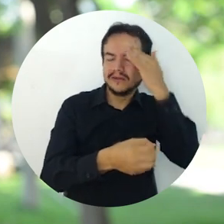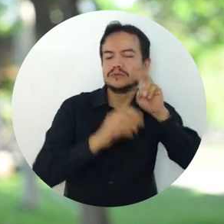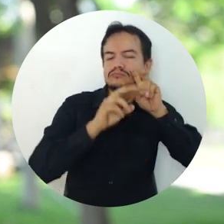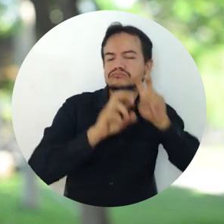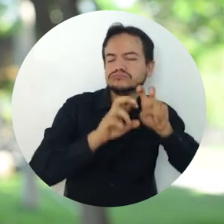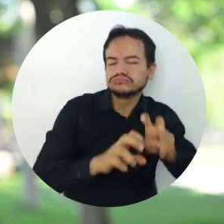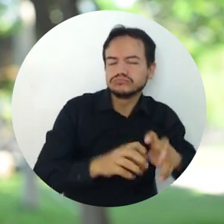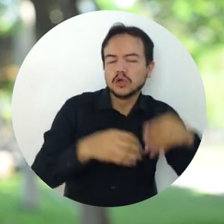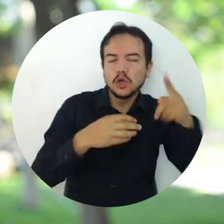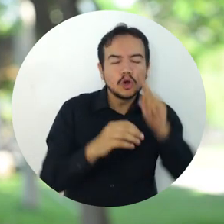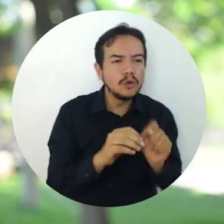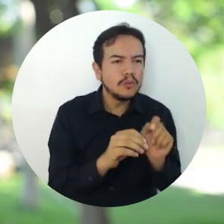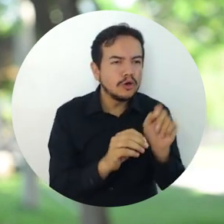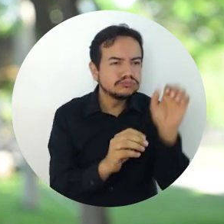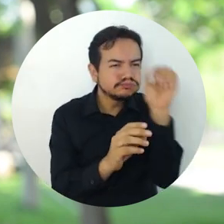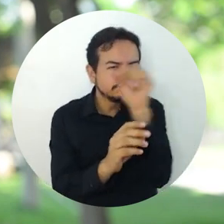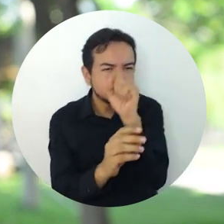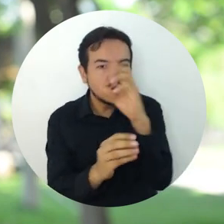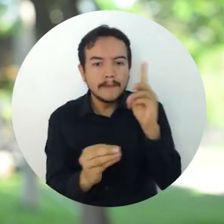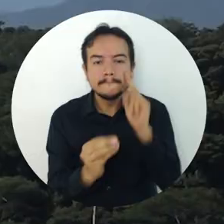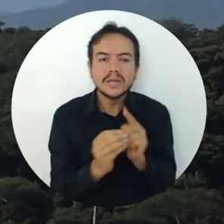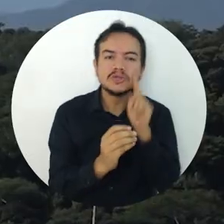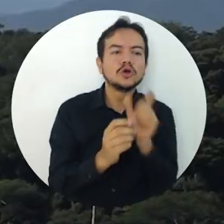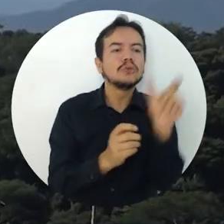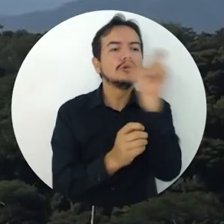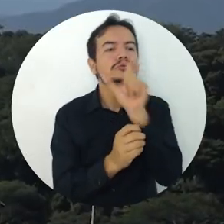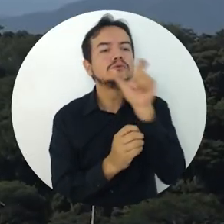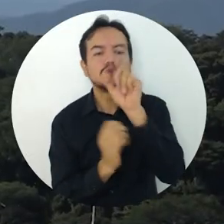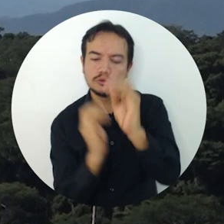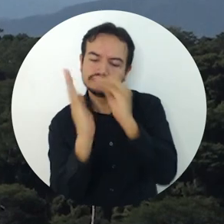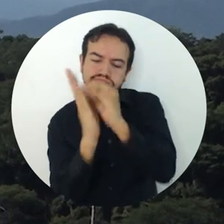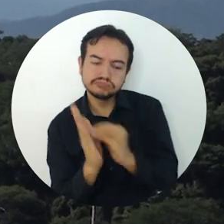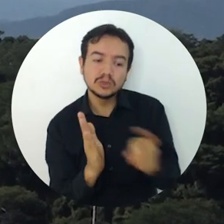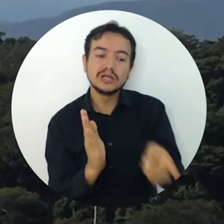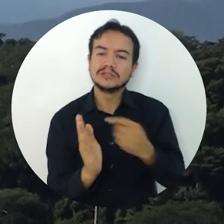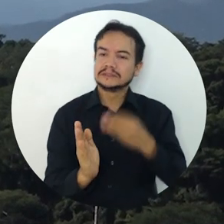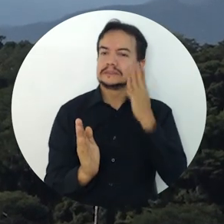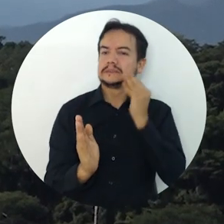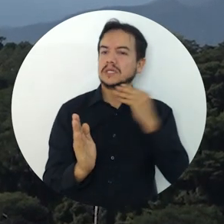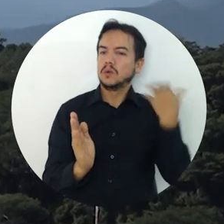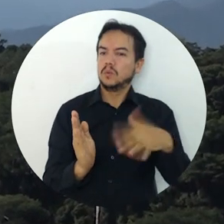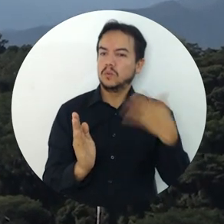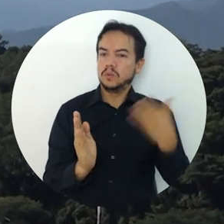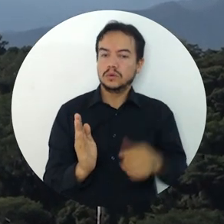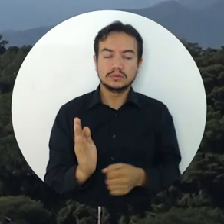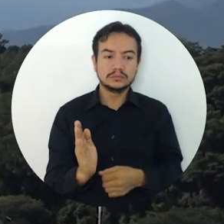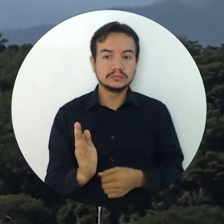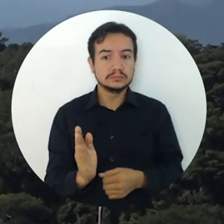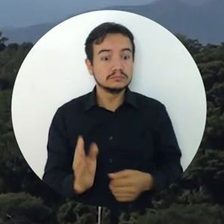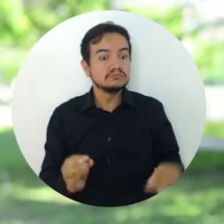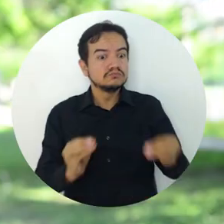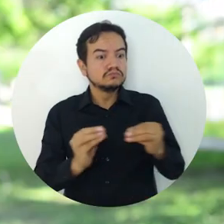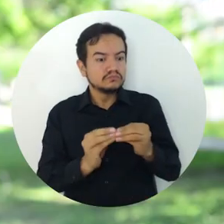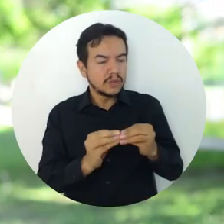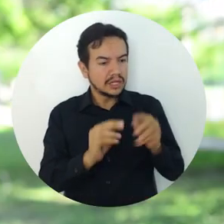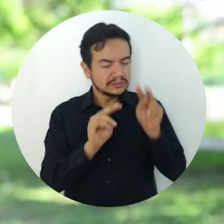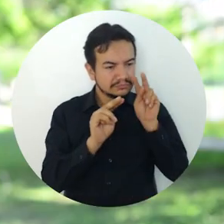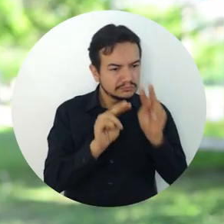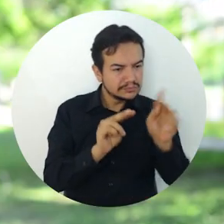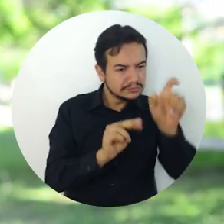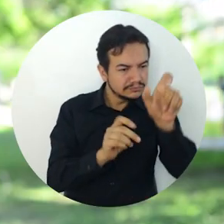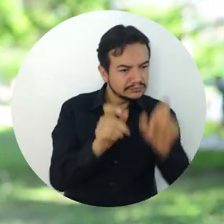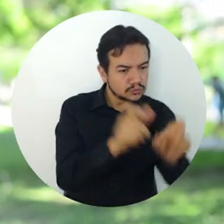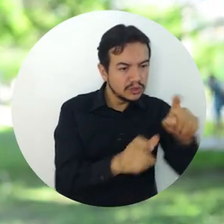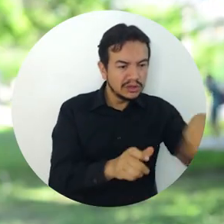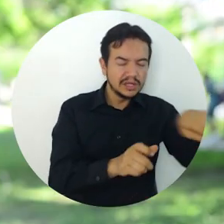pero también entrenamiento en el uso de los equipos que cada grupo de animales utiliza. Nos ha sorprendido el nivel de